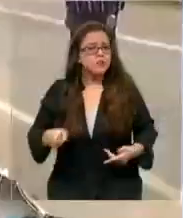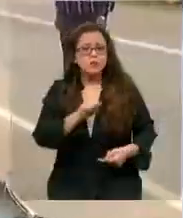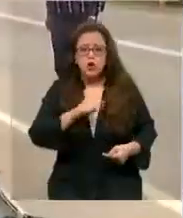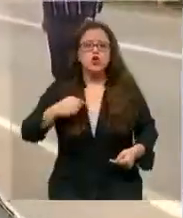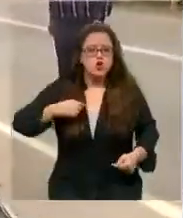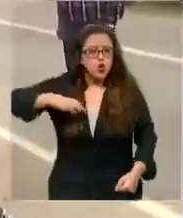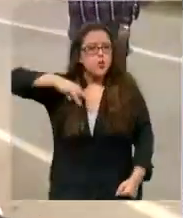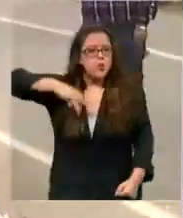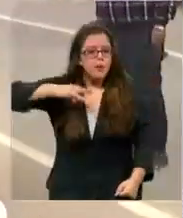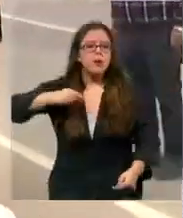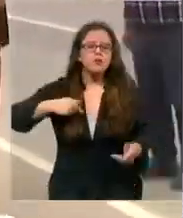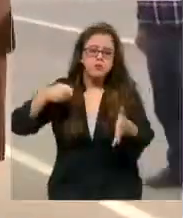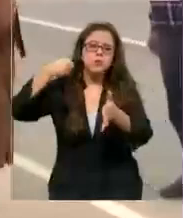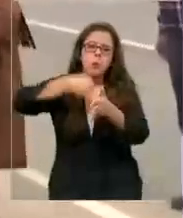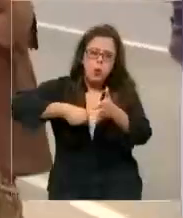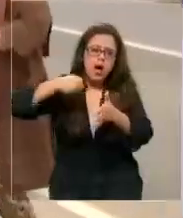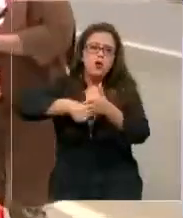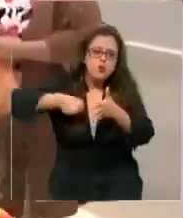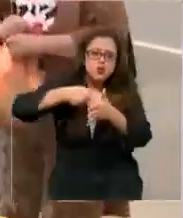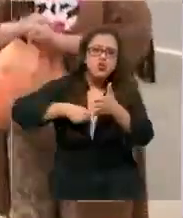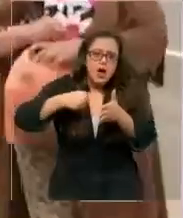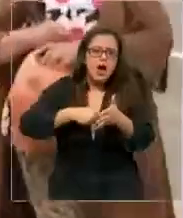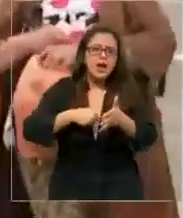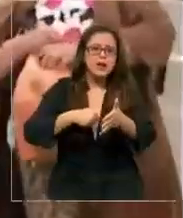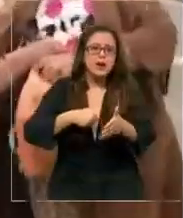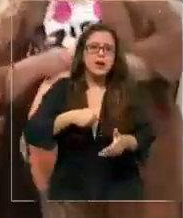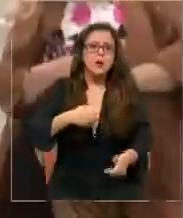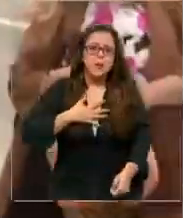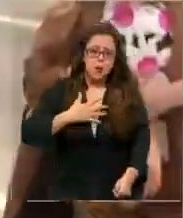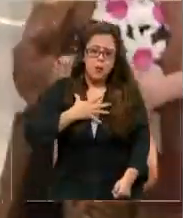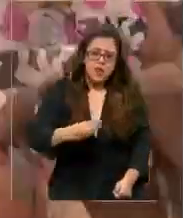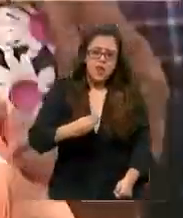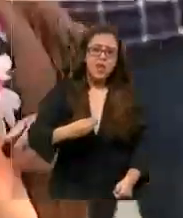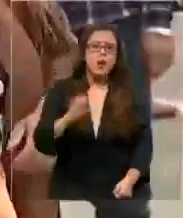voy a luchar toda la vida por mi hijo para buscar justicia.